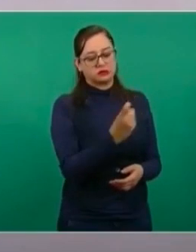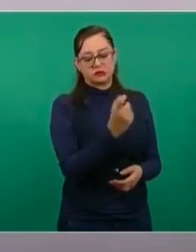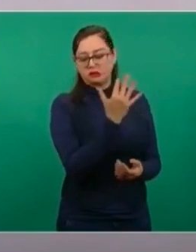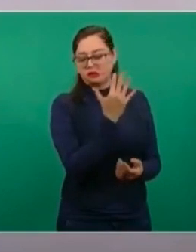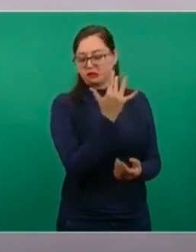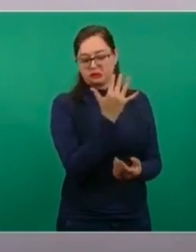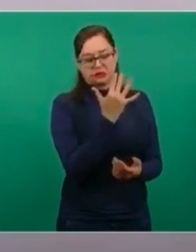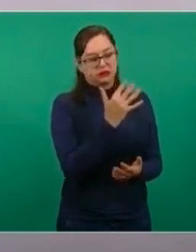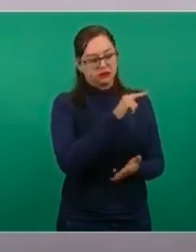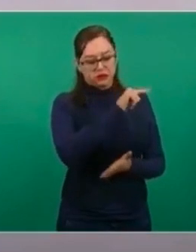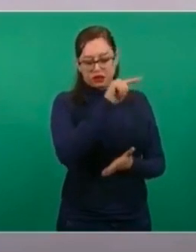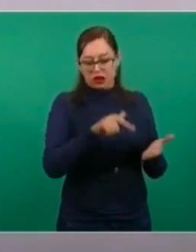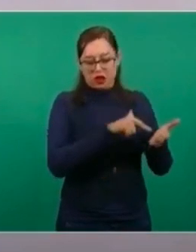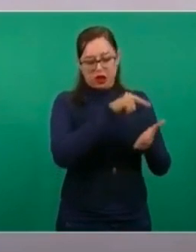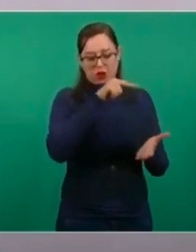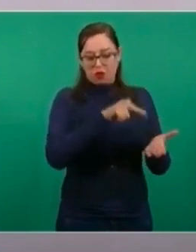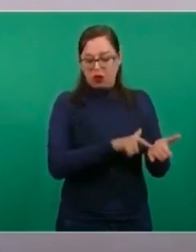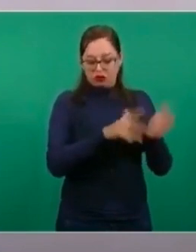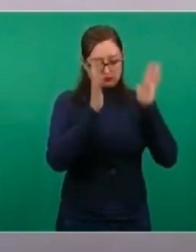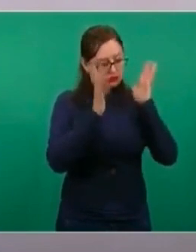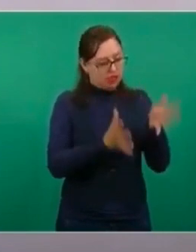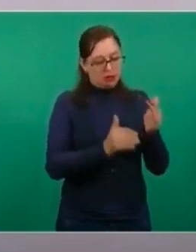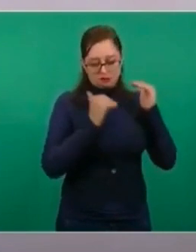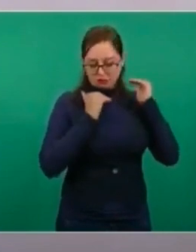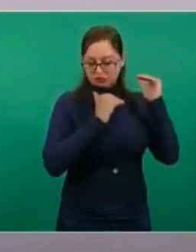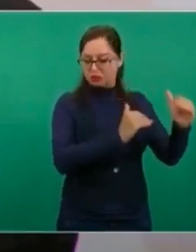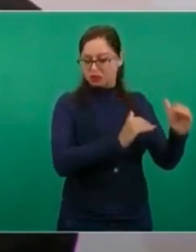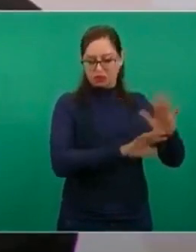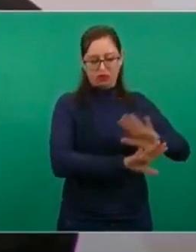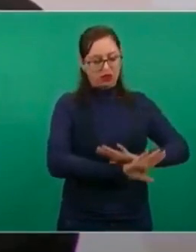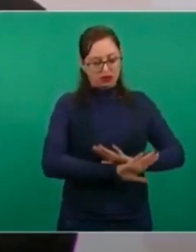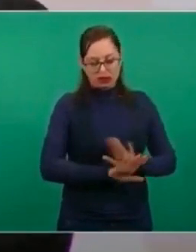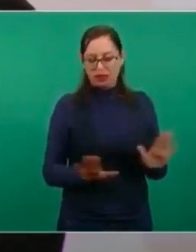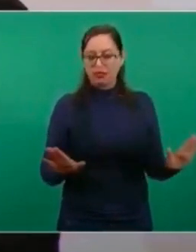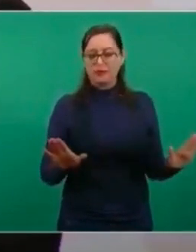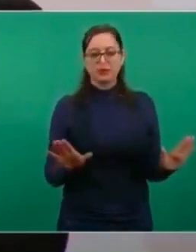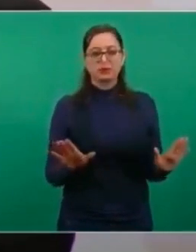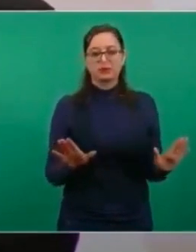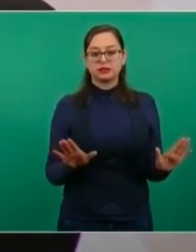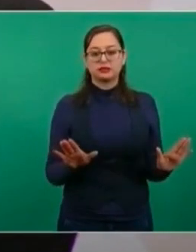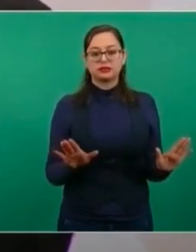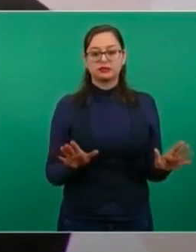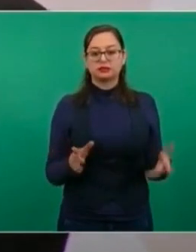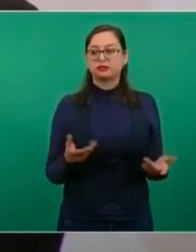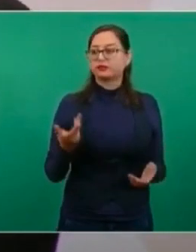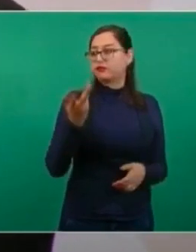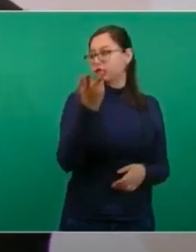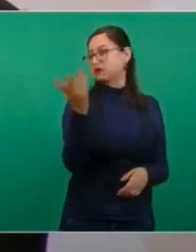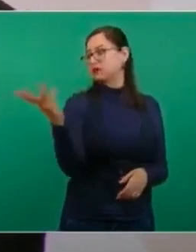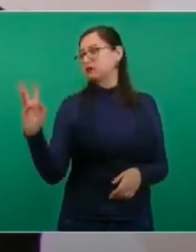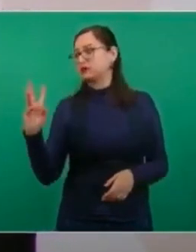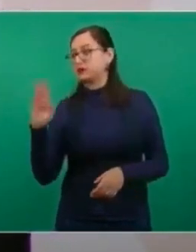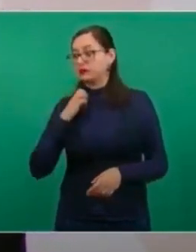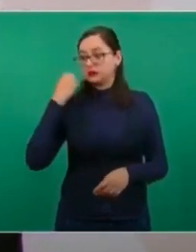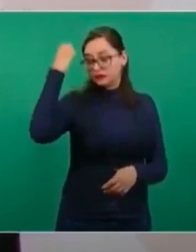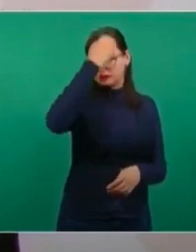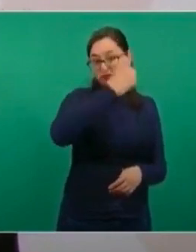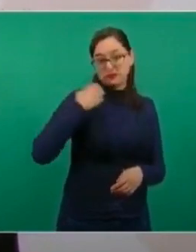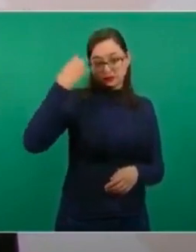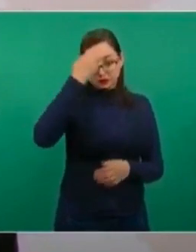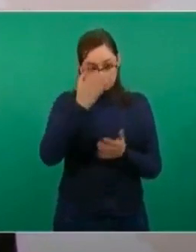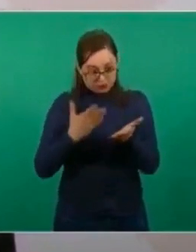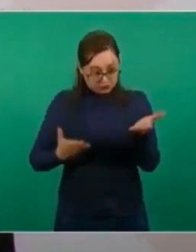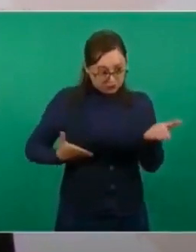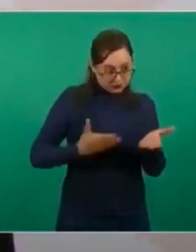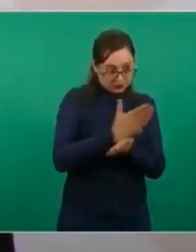espacios y presentaban un examen para